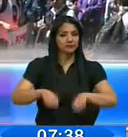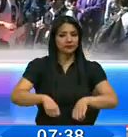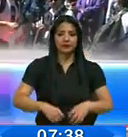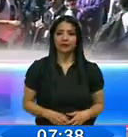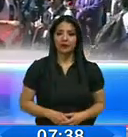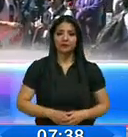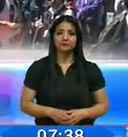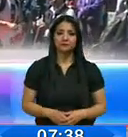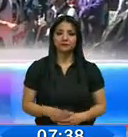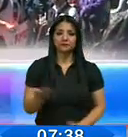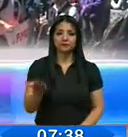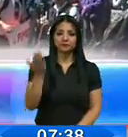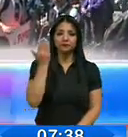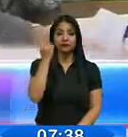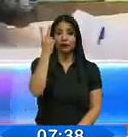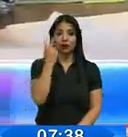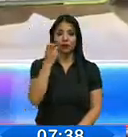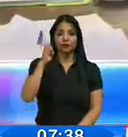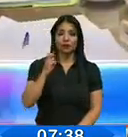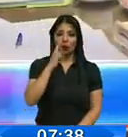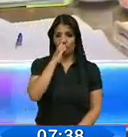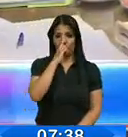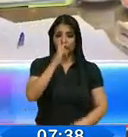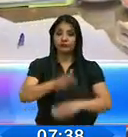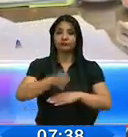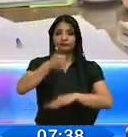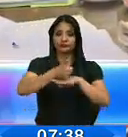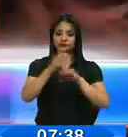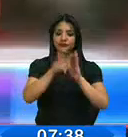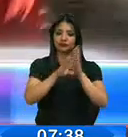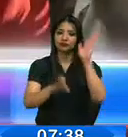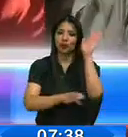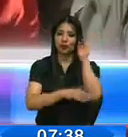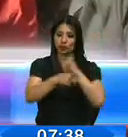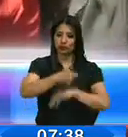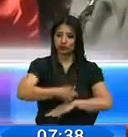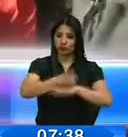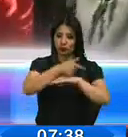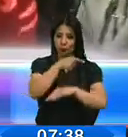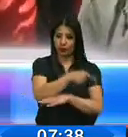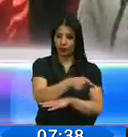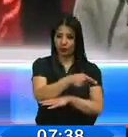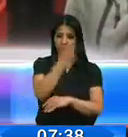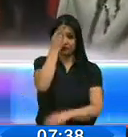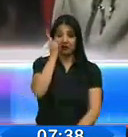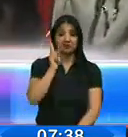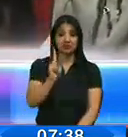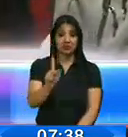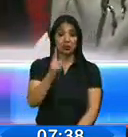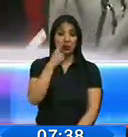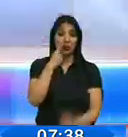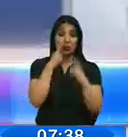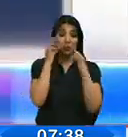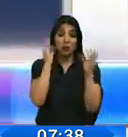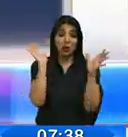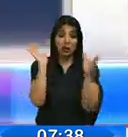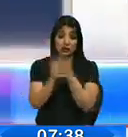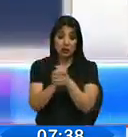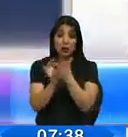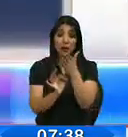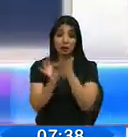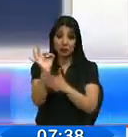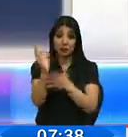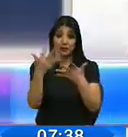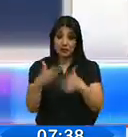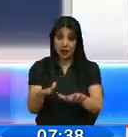Luego que el pasado 12 de junio la Corte Constitucional resolviera dar paso al matrimonio civil entre personas del mismo sexo, fue la noche de este